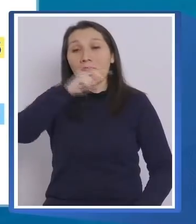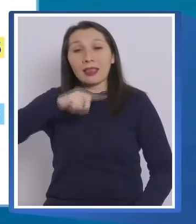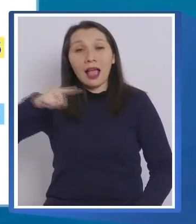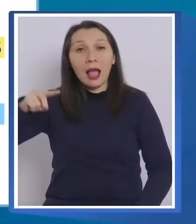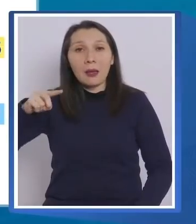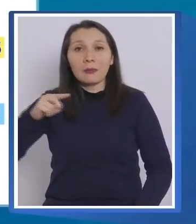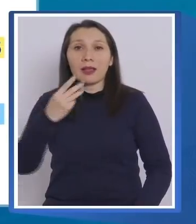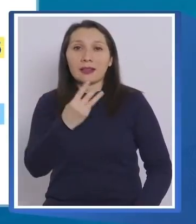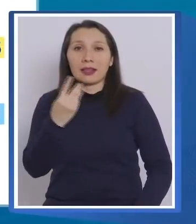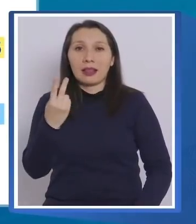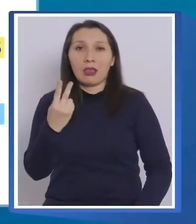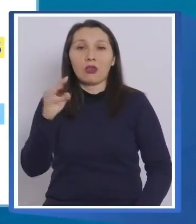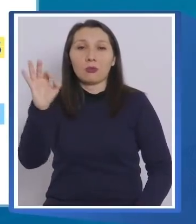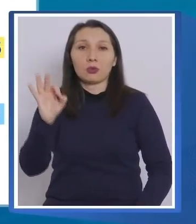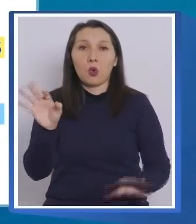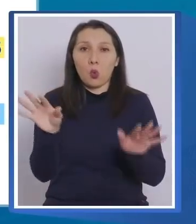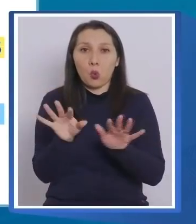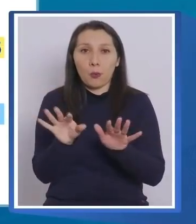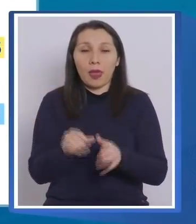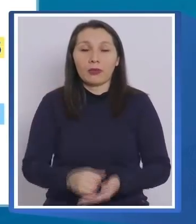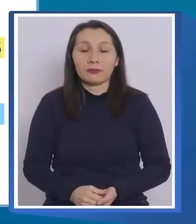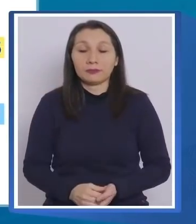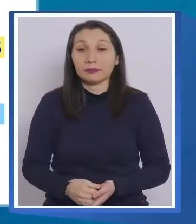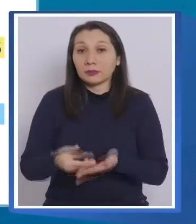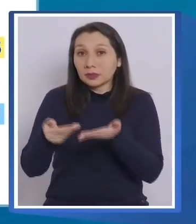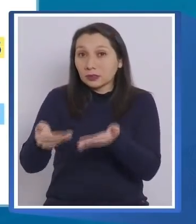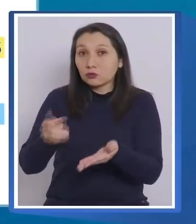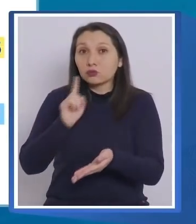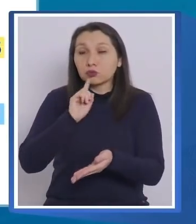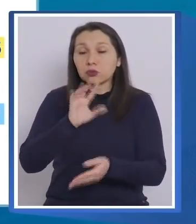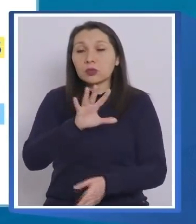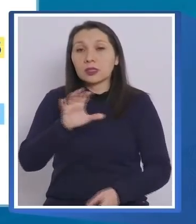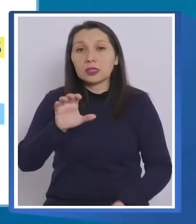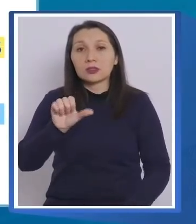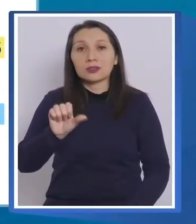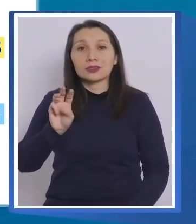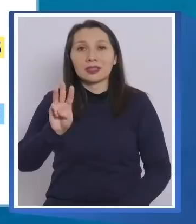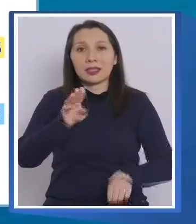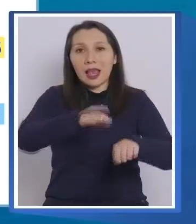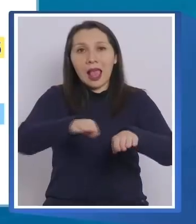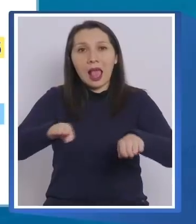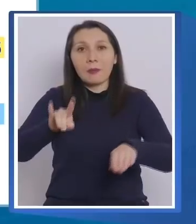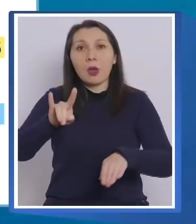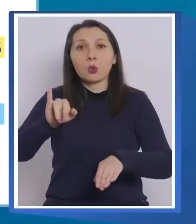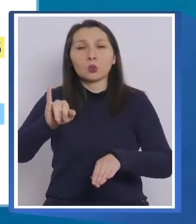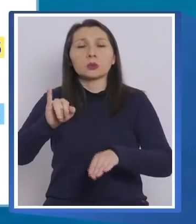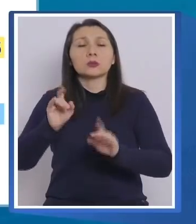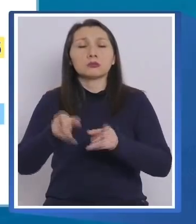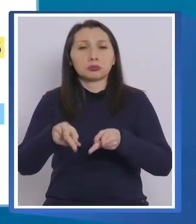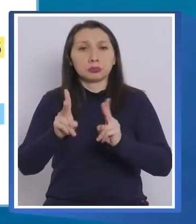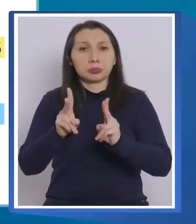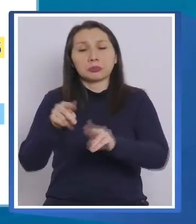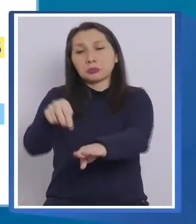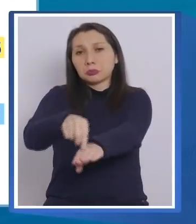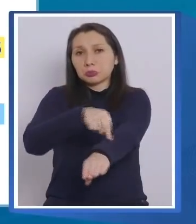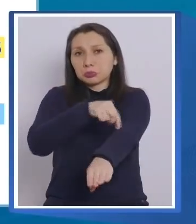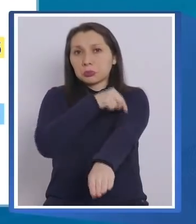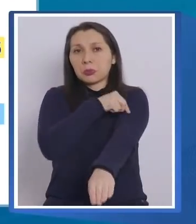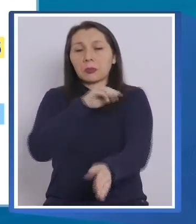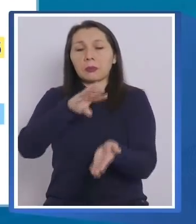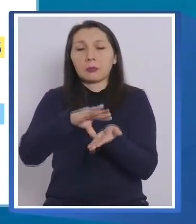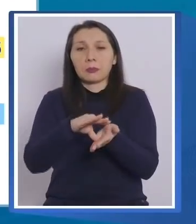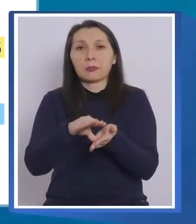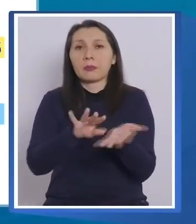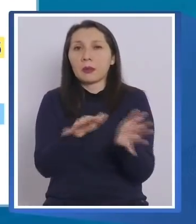un 32%. Hoy día contamos con 563 camas críticas disponibles a lo largo del país, de las cuales